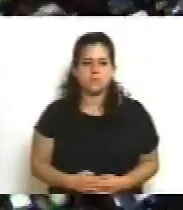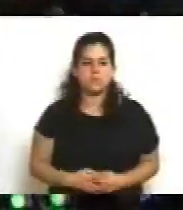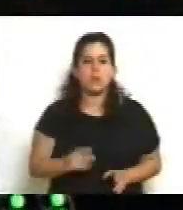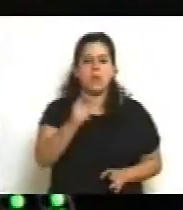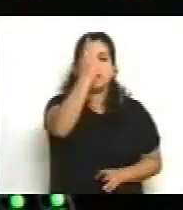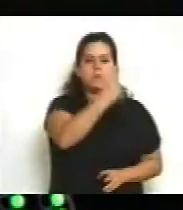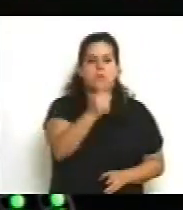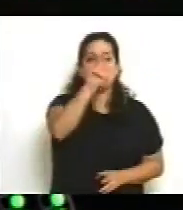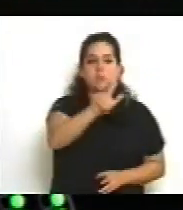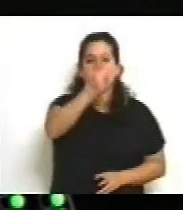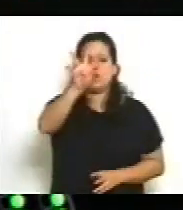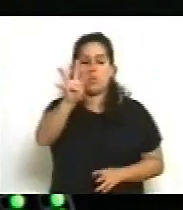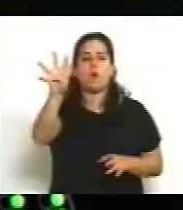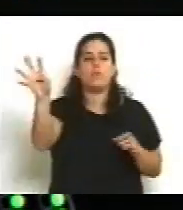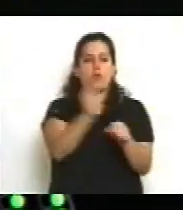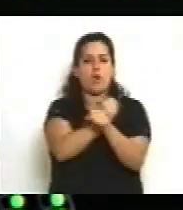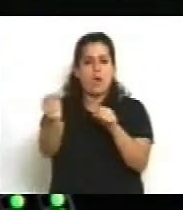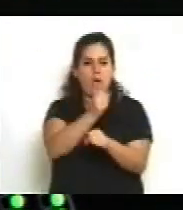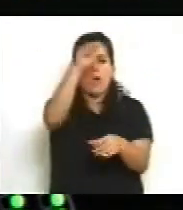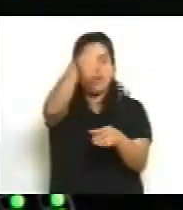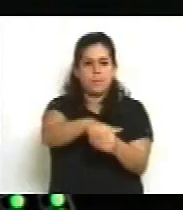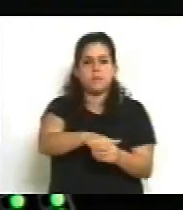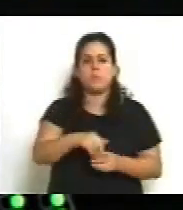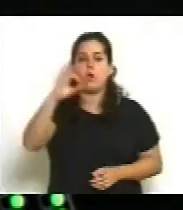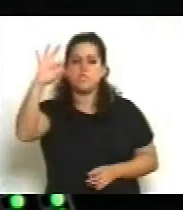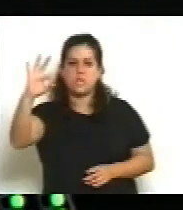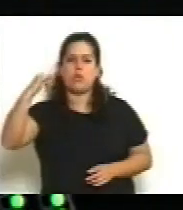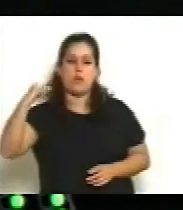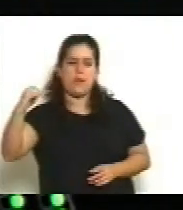134 votos afirmativos, 0 negativo.